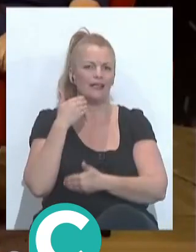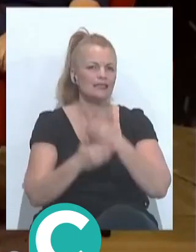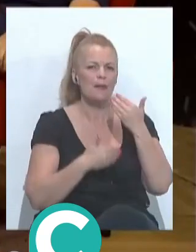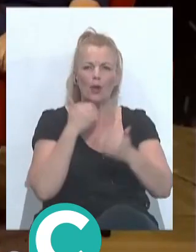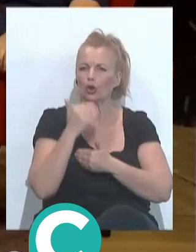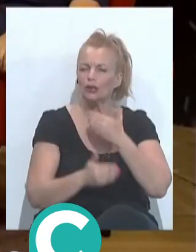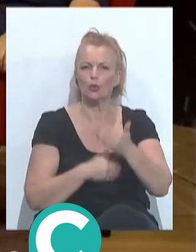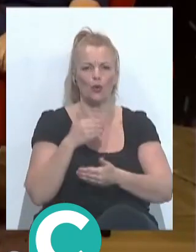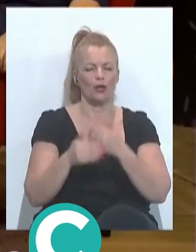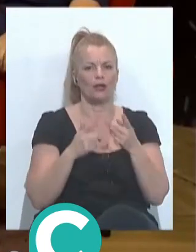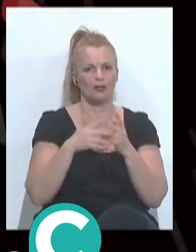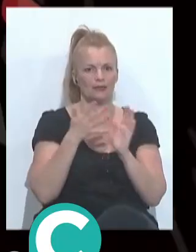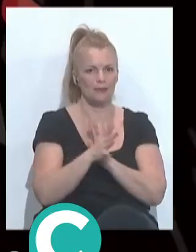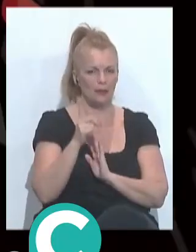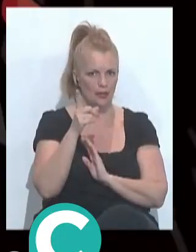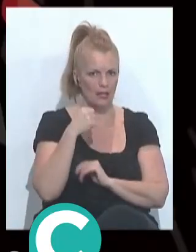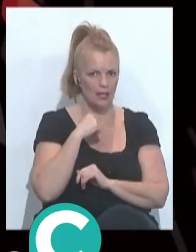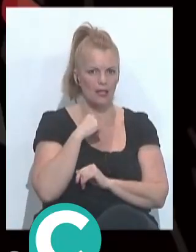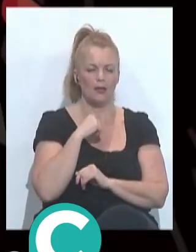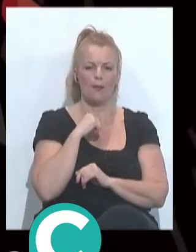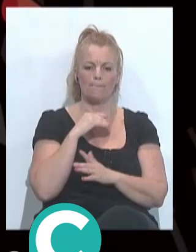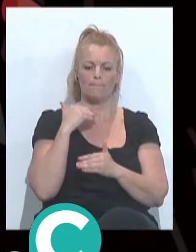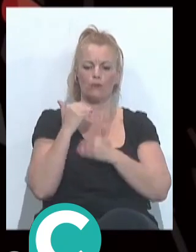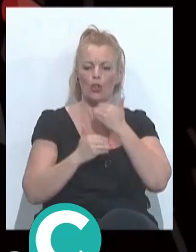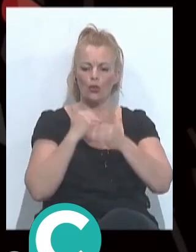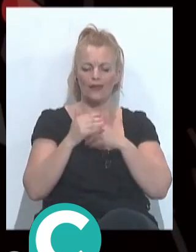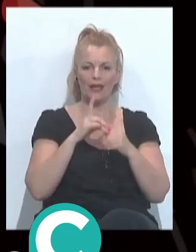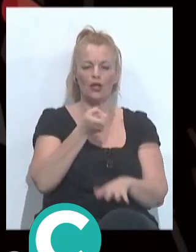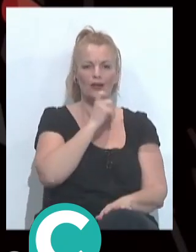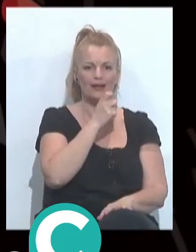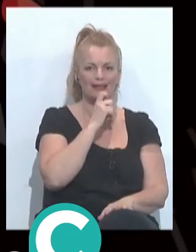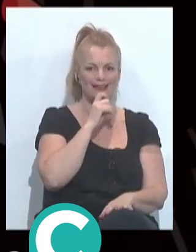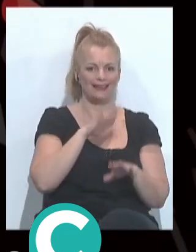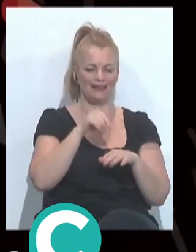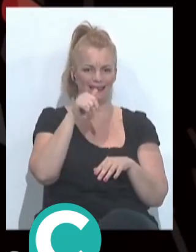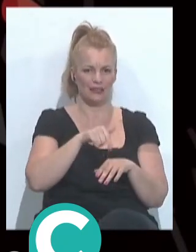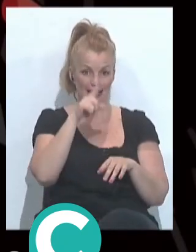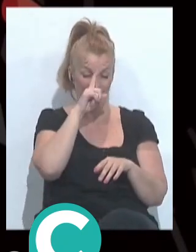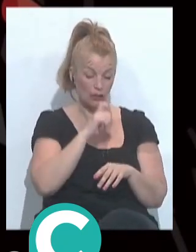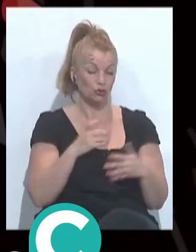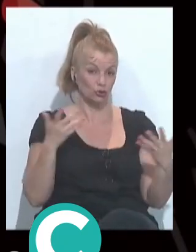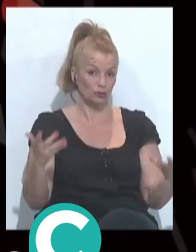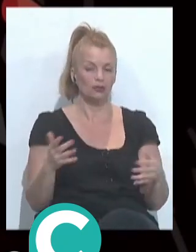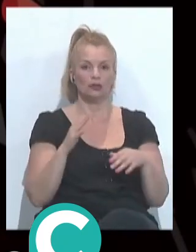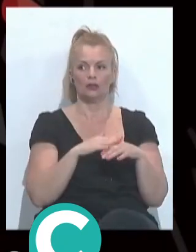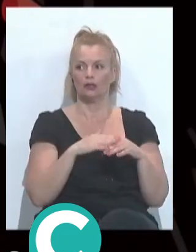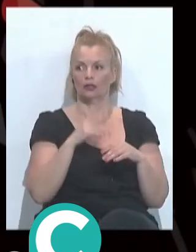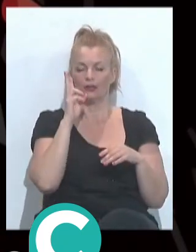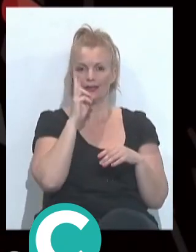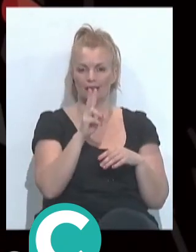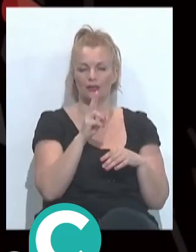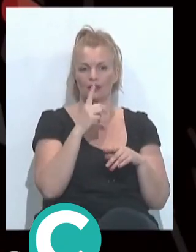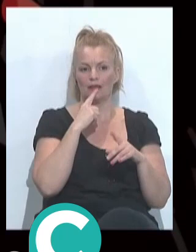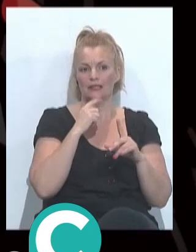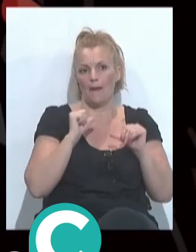siempre hay. Cuando se producen situaciones ya complicadas y flagrantes, como es la de este año, pues entonces ya es donde se toma